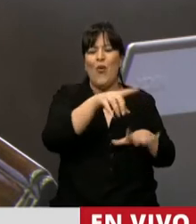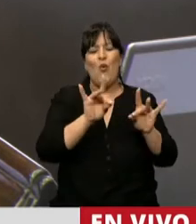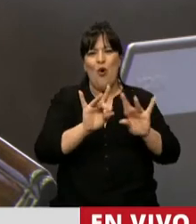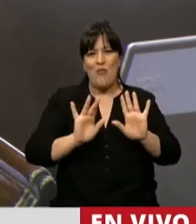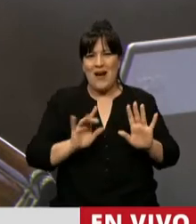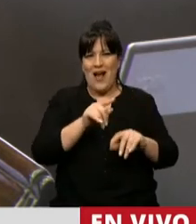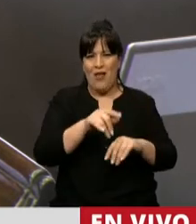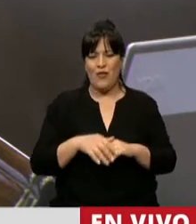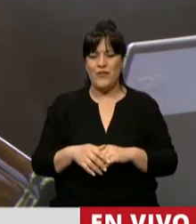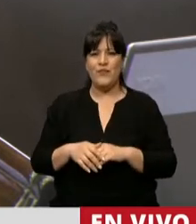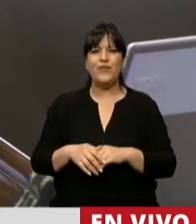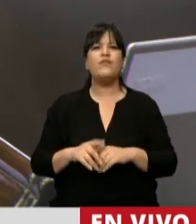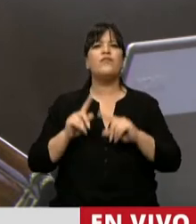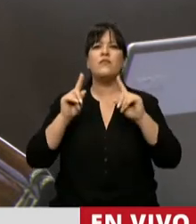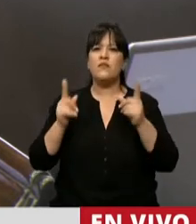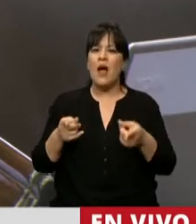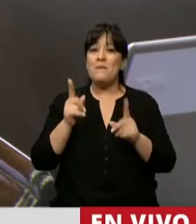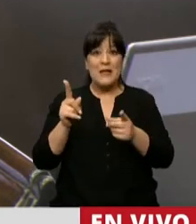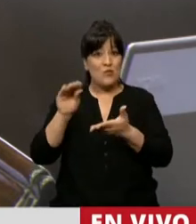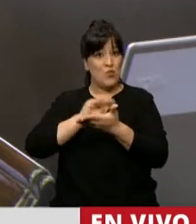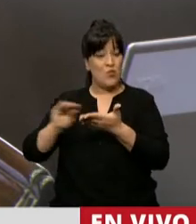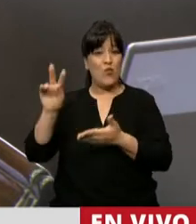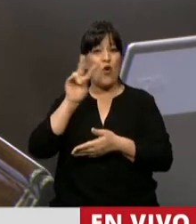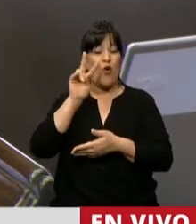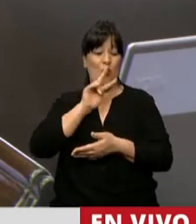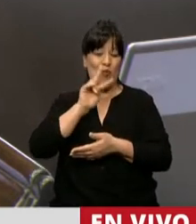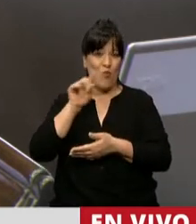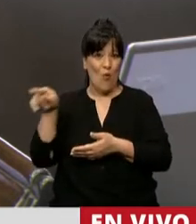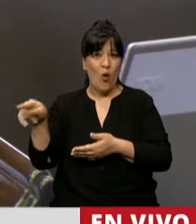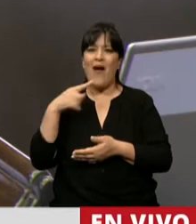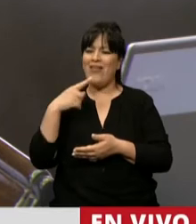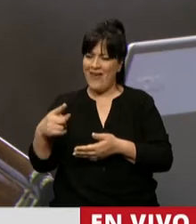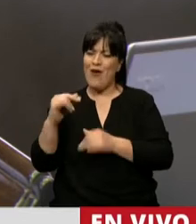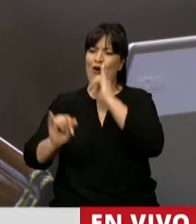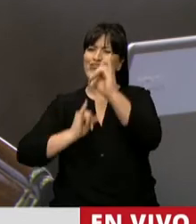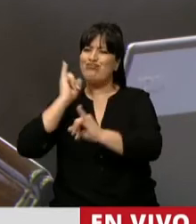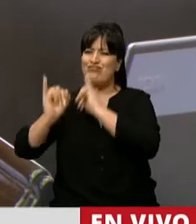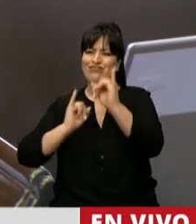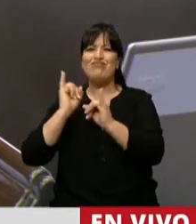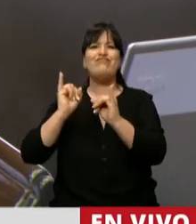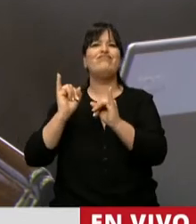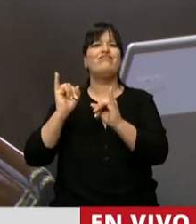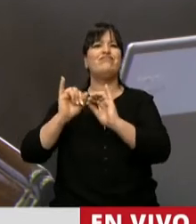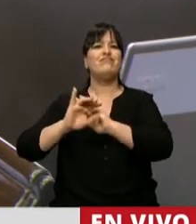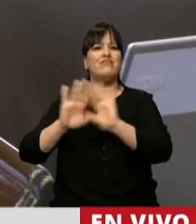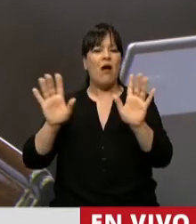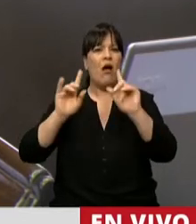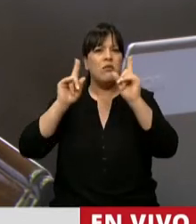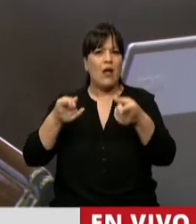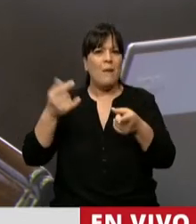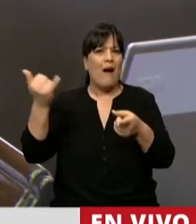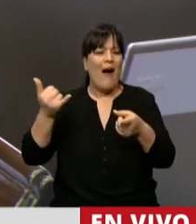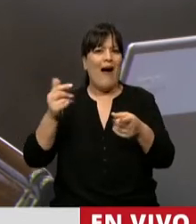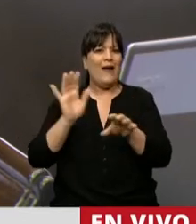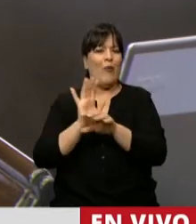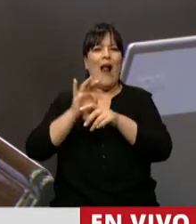y que también ella misma con sus definiciones mostraba claramente que se ha sumado también un cierre de